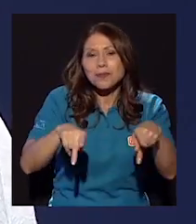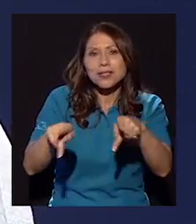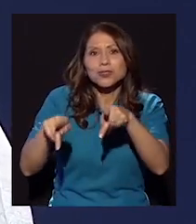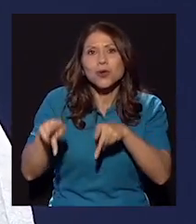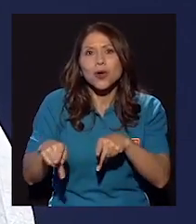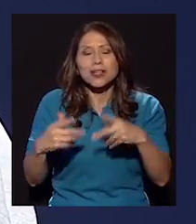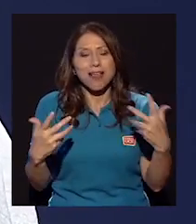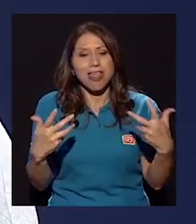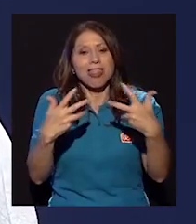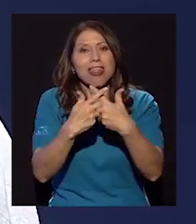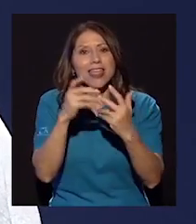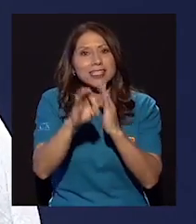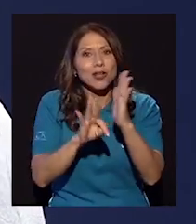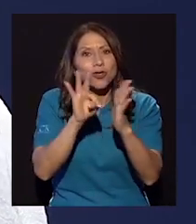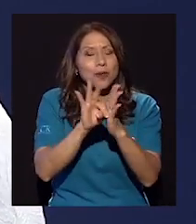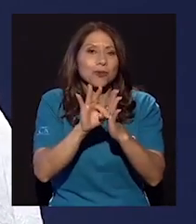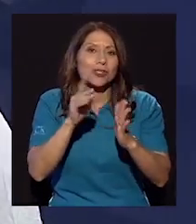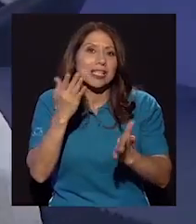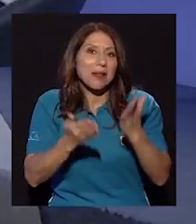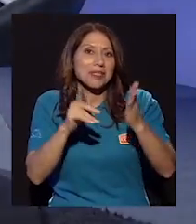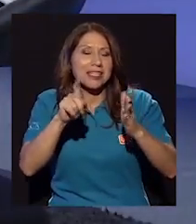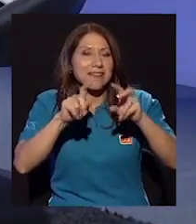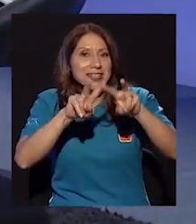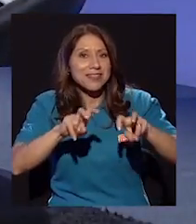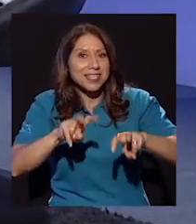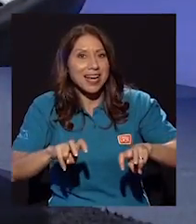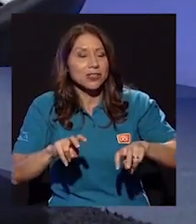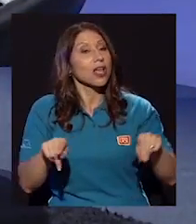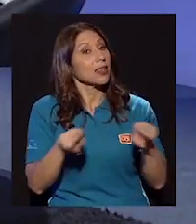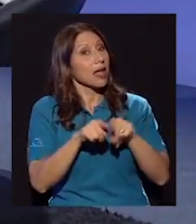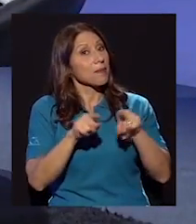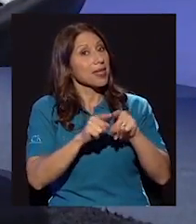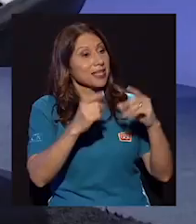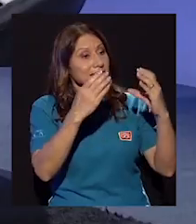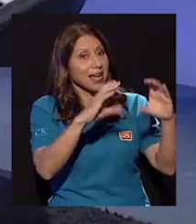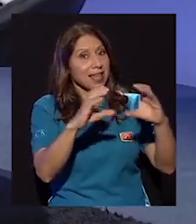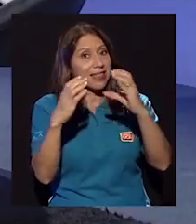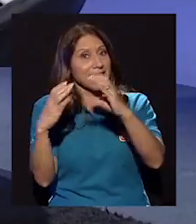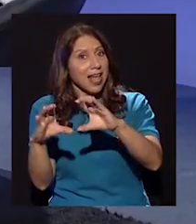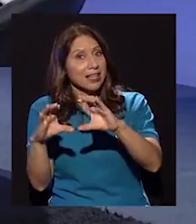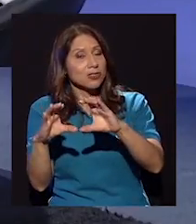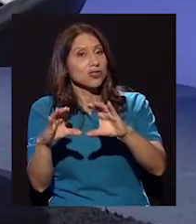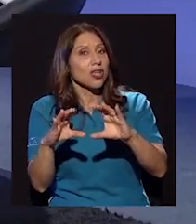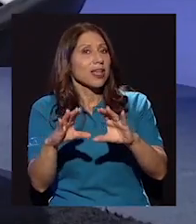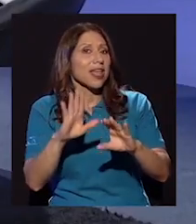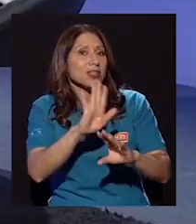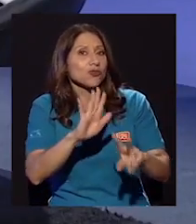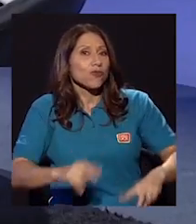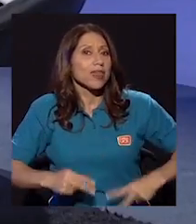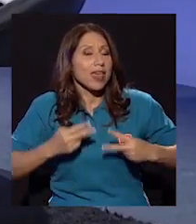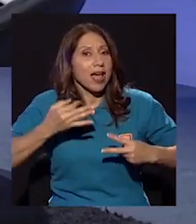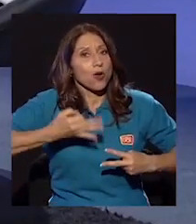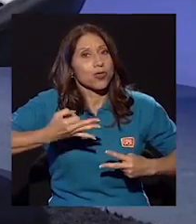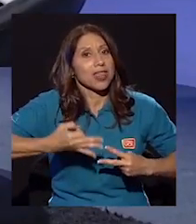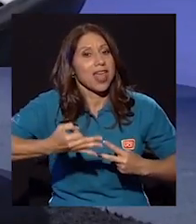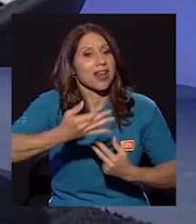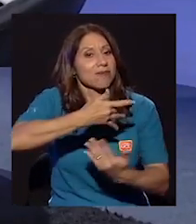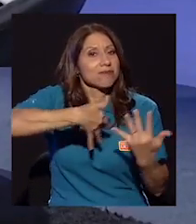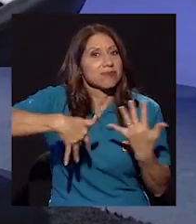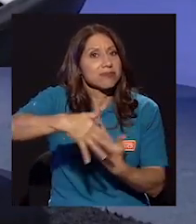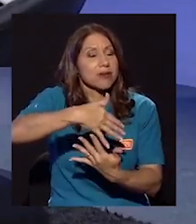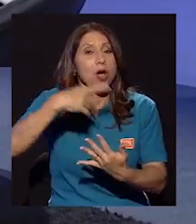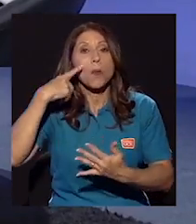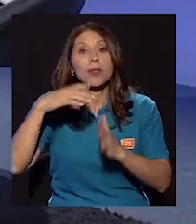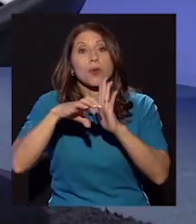que hay que revisarlos. No, no. Y están categorizados además en la socialización de su vida cotidiana. Porque el hombre que de algún modo no tiene